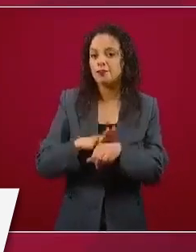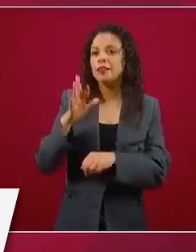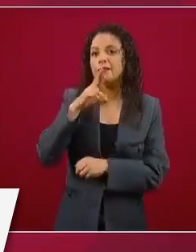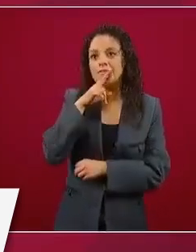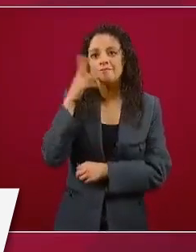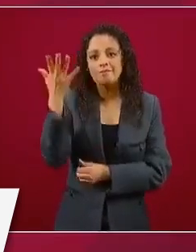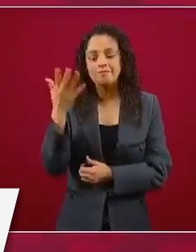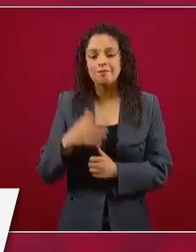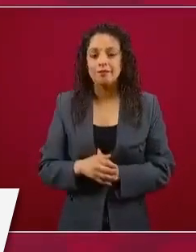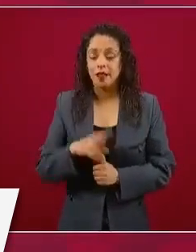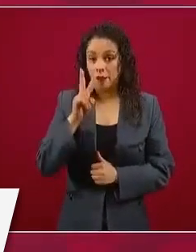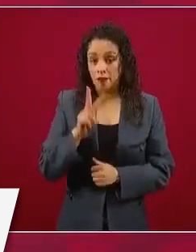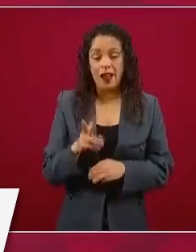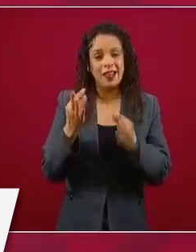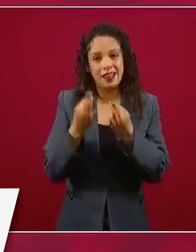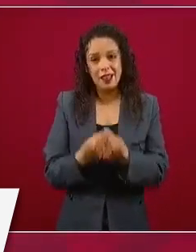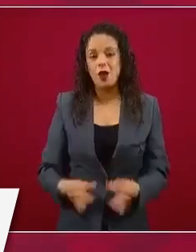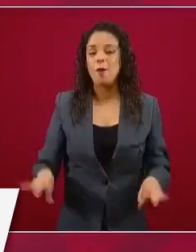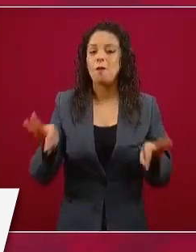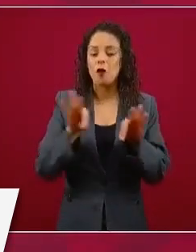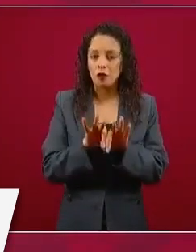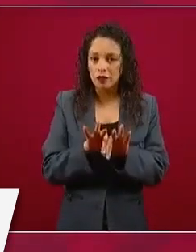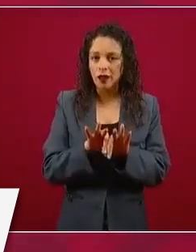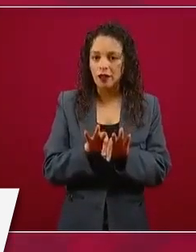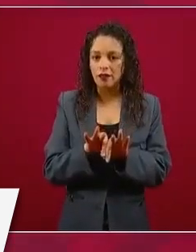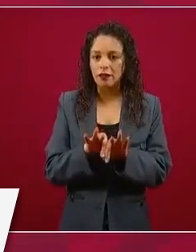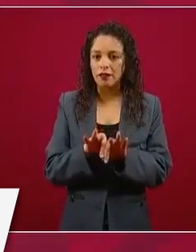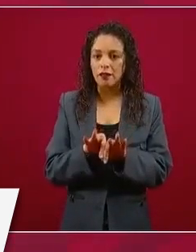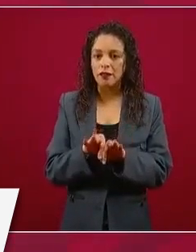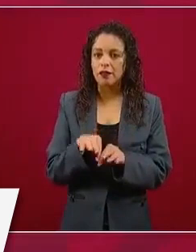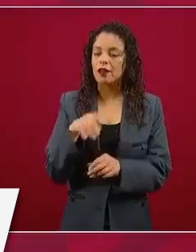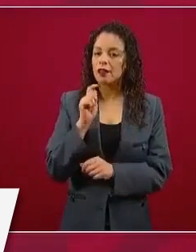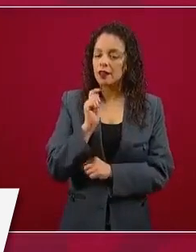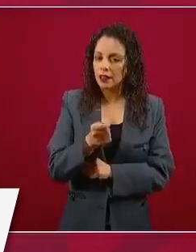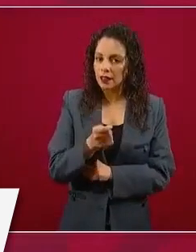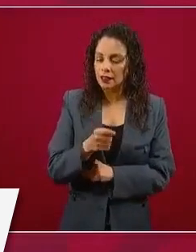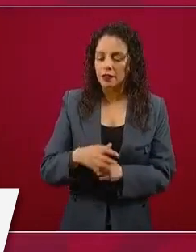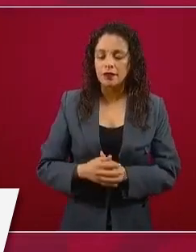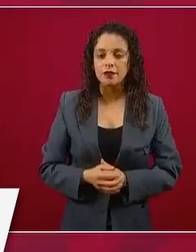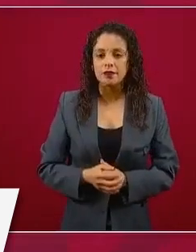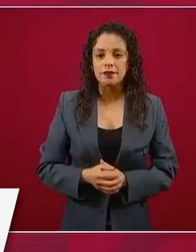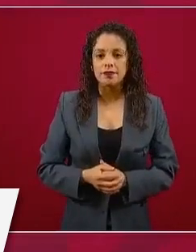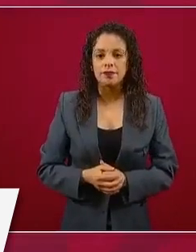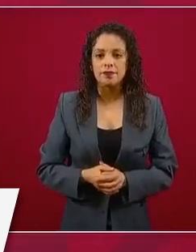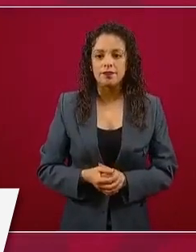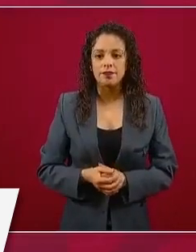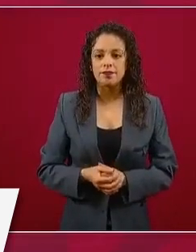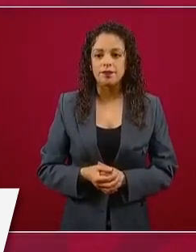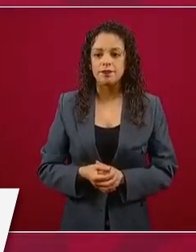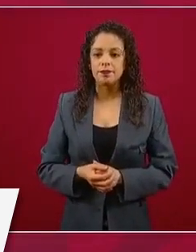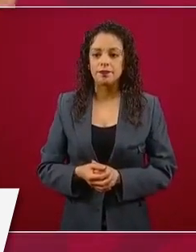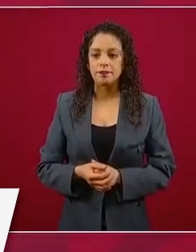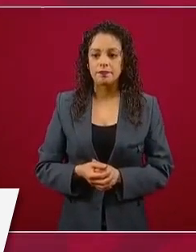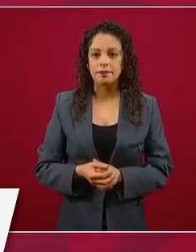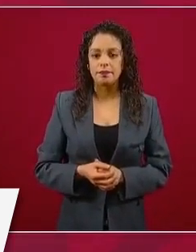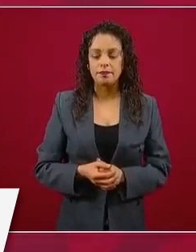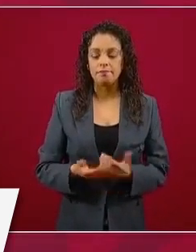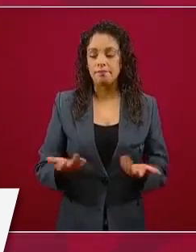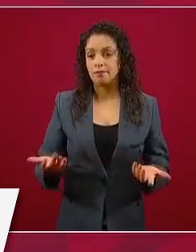acepte que nuestra región, a pesar